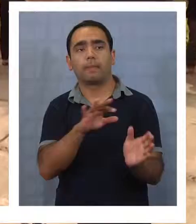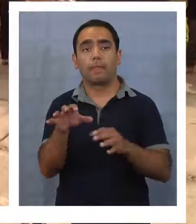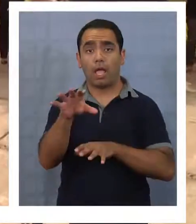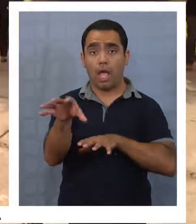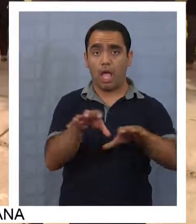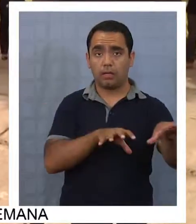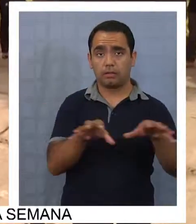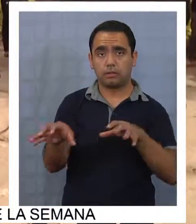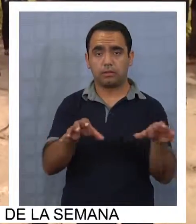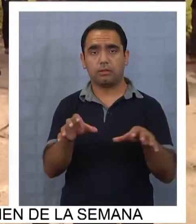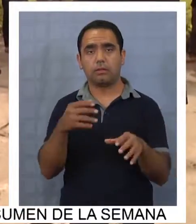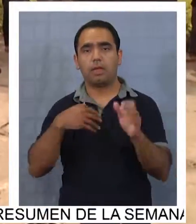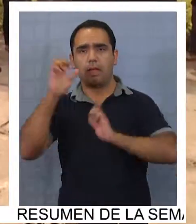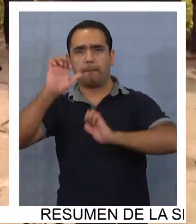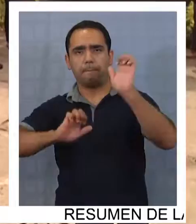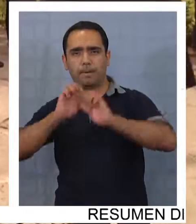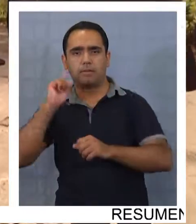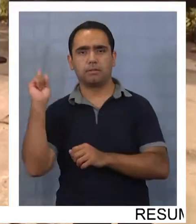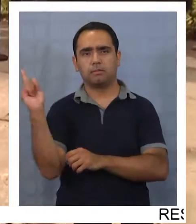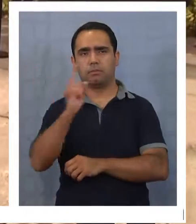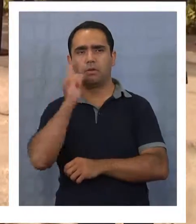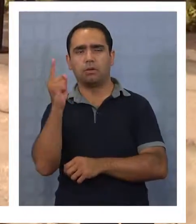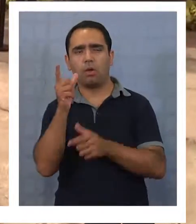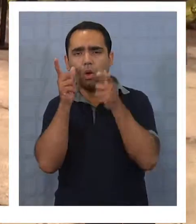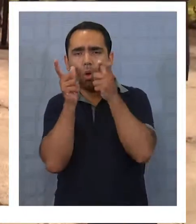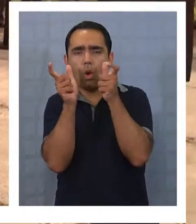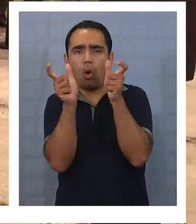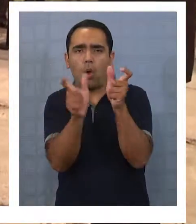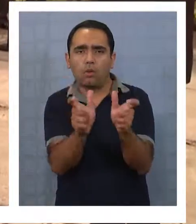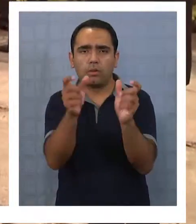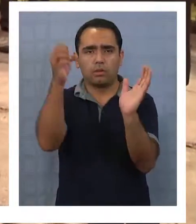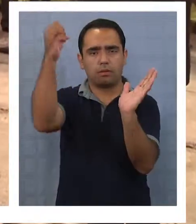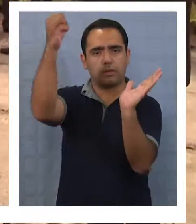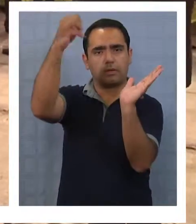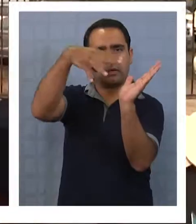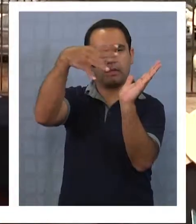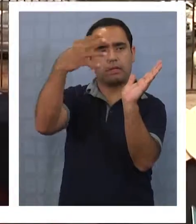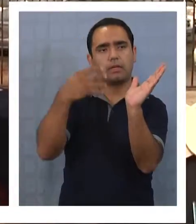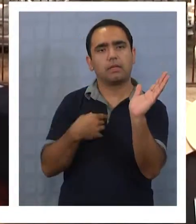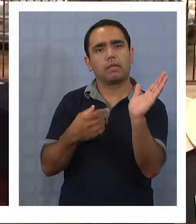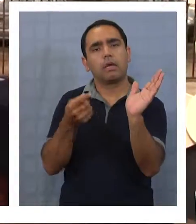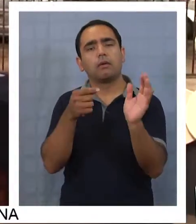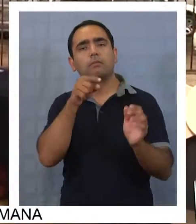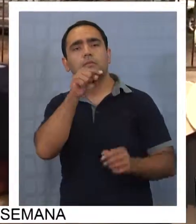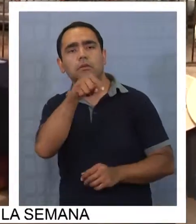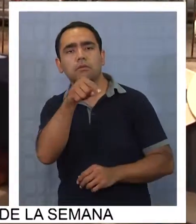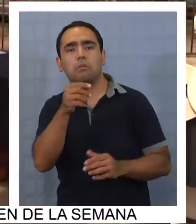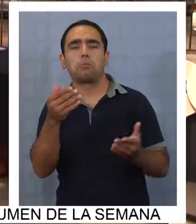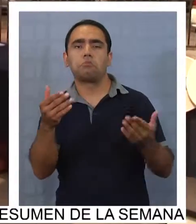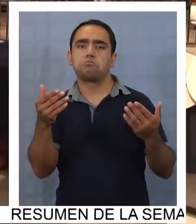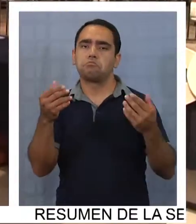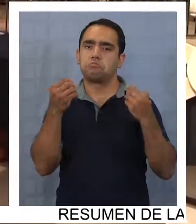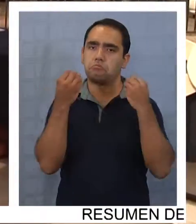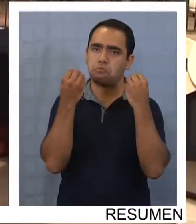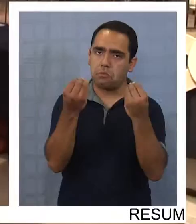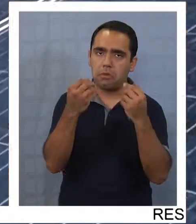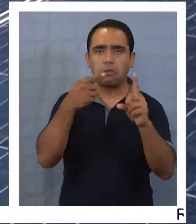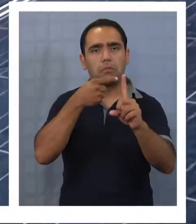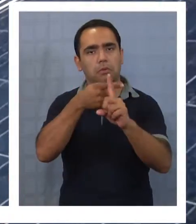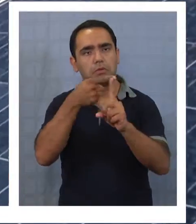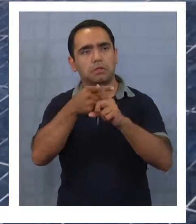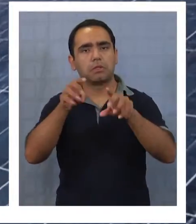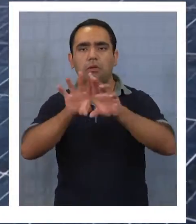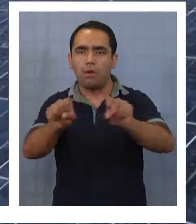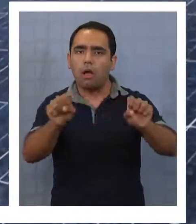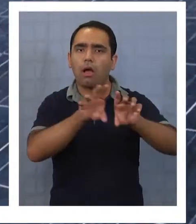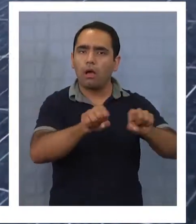la región. En la actividad, el sector privado relacionado con el manejo de energías renovables vio con optimismo las